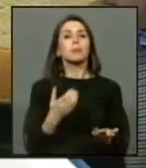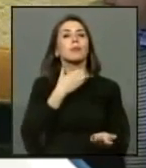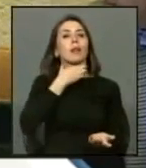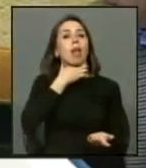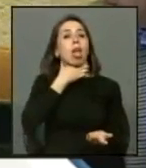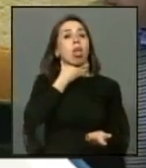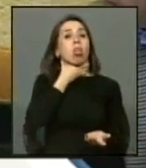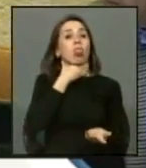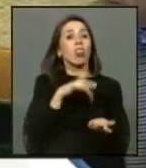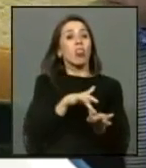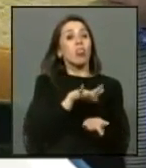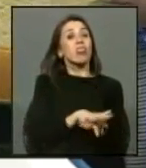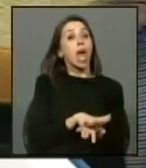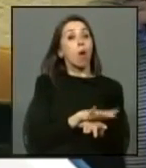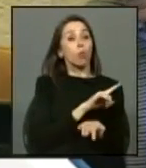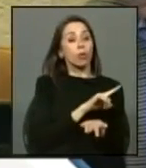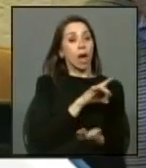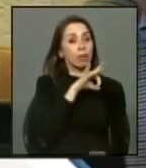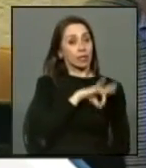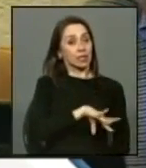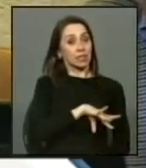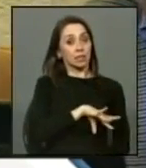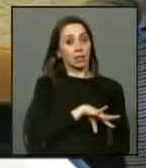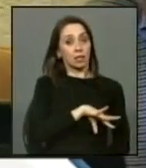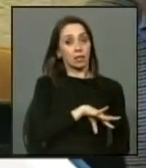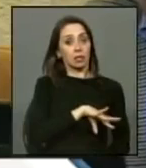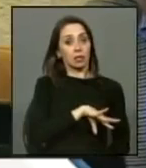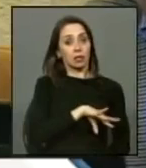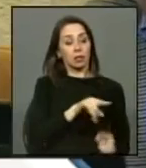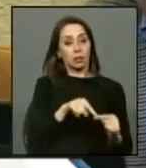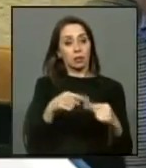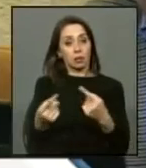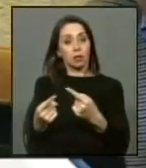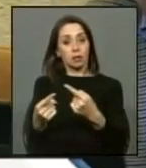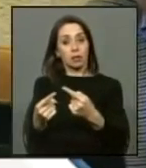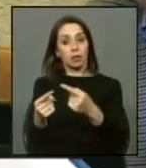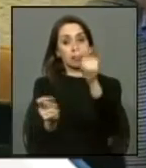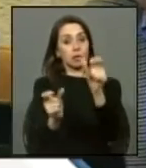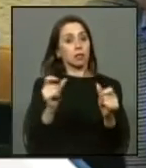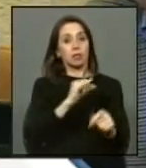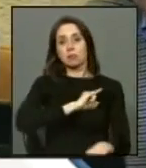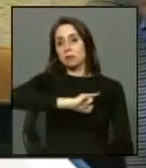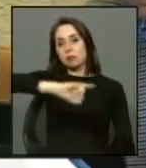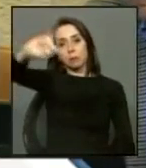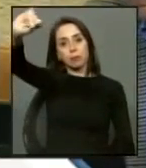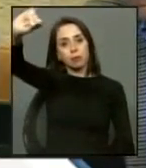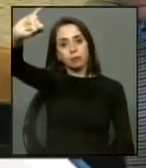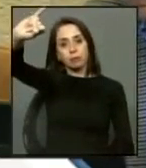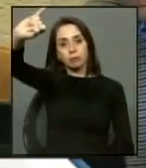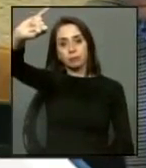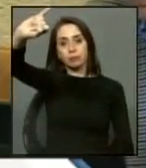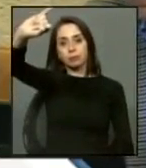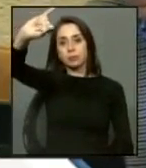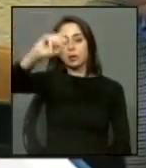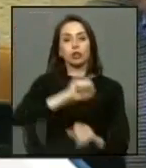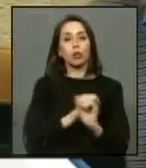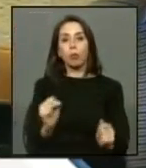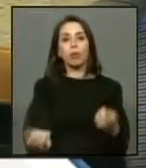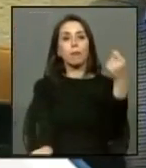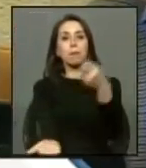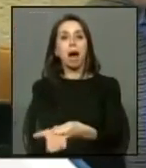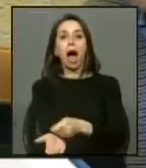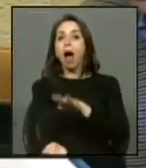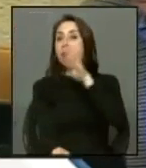que tiene Chile es eterna es impagable